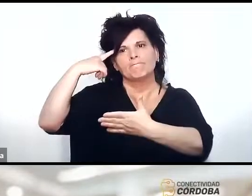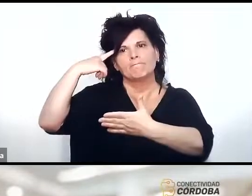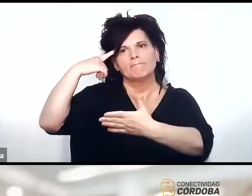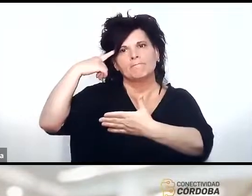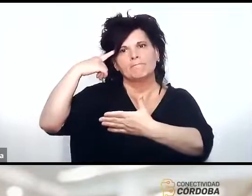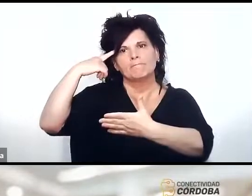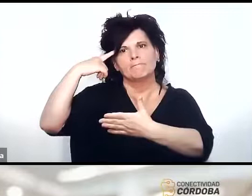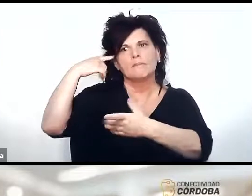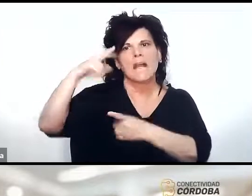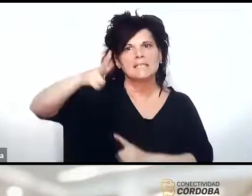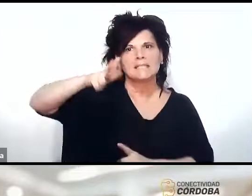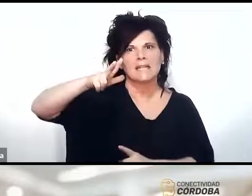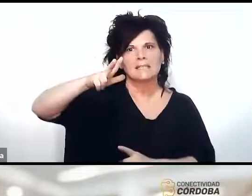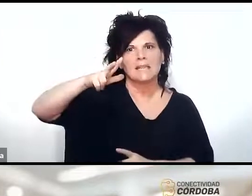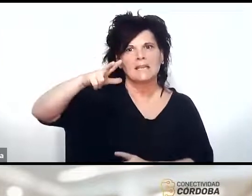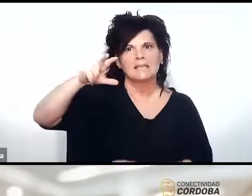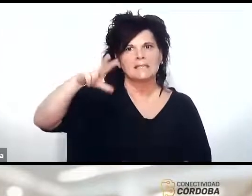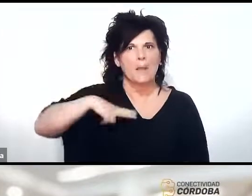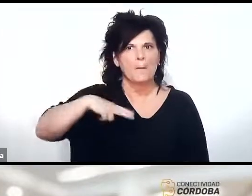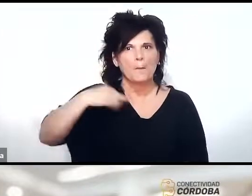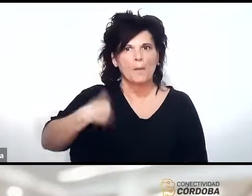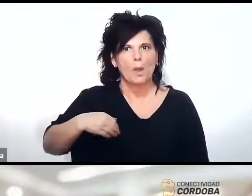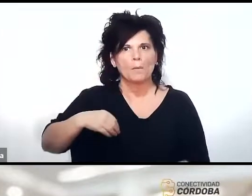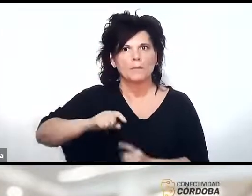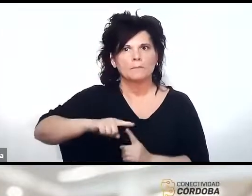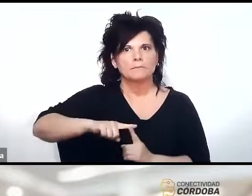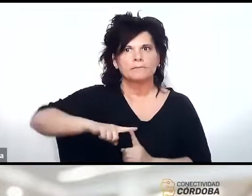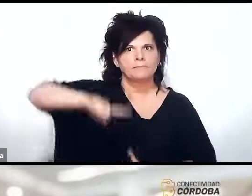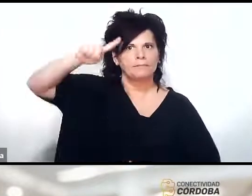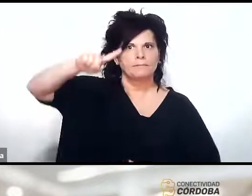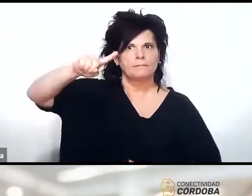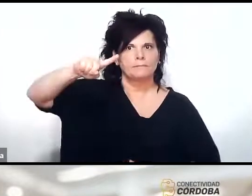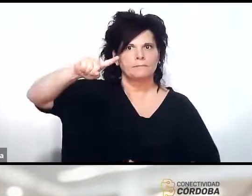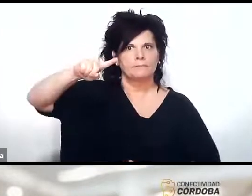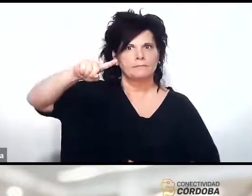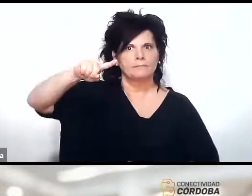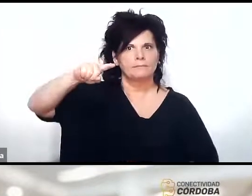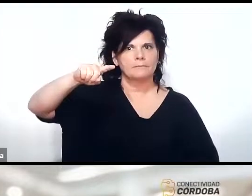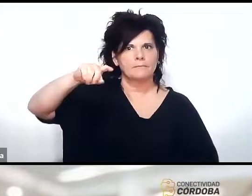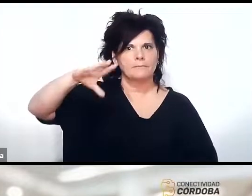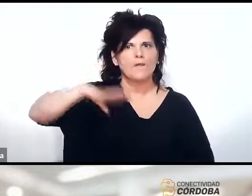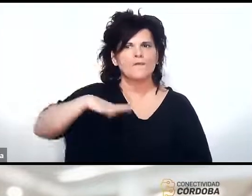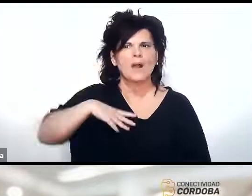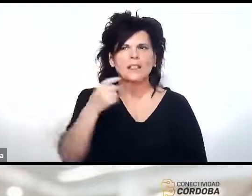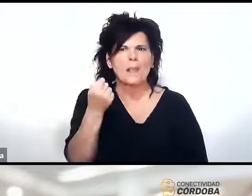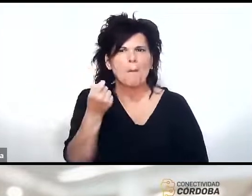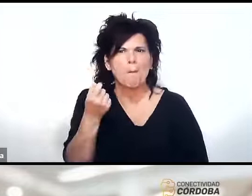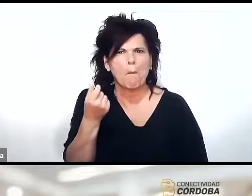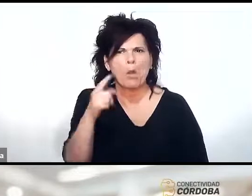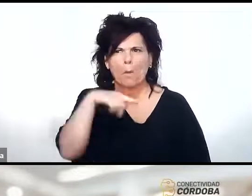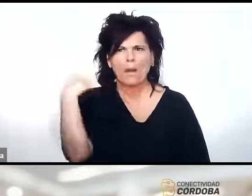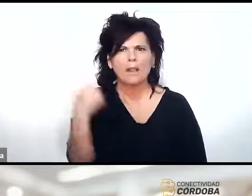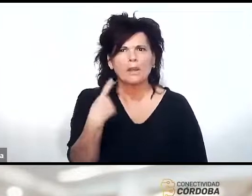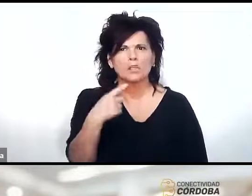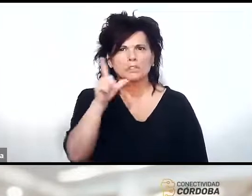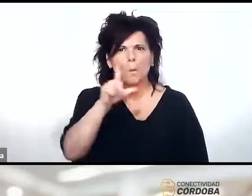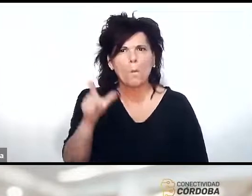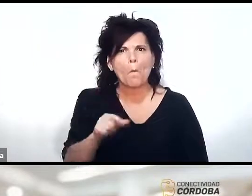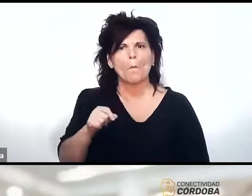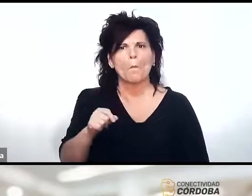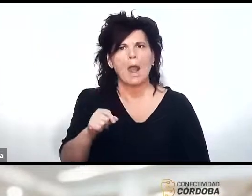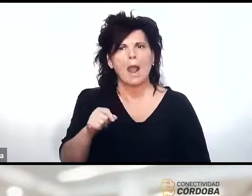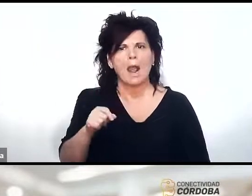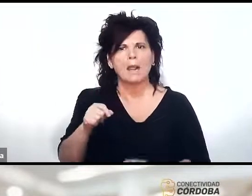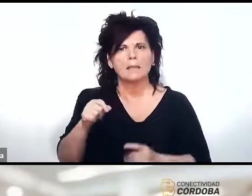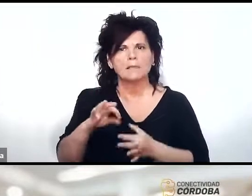propios satélites nos falta muy poco para ser un país realmente soberano 100% soberano en materia espacial porque